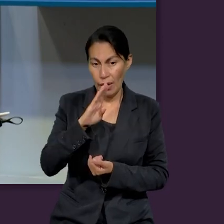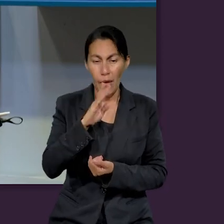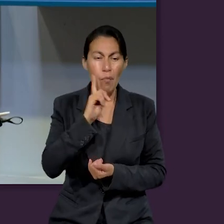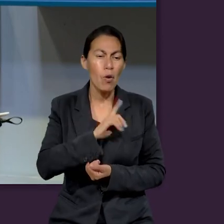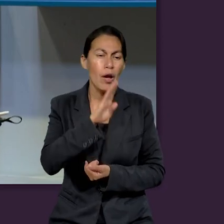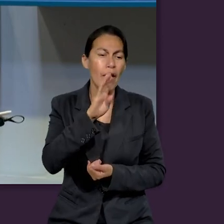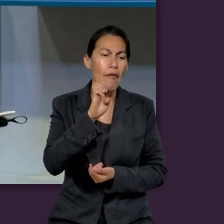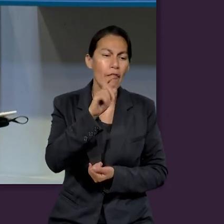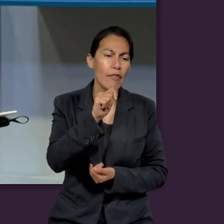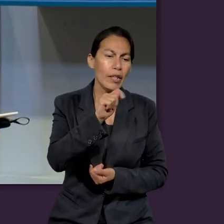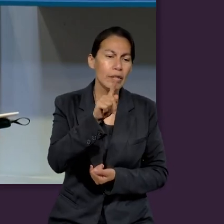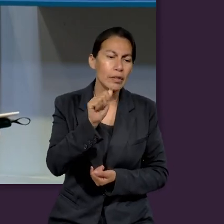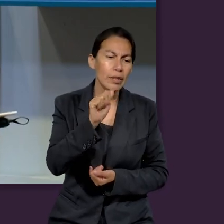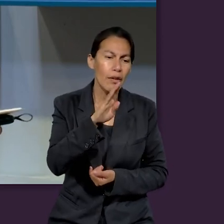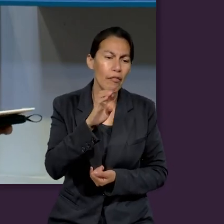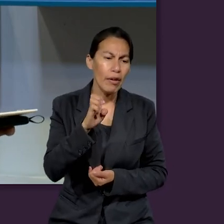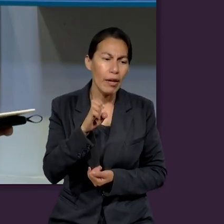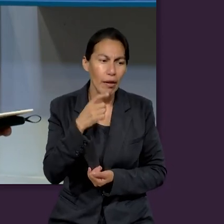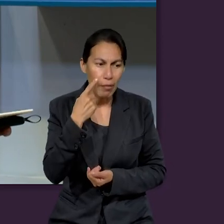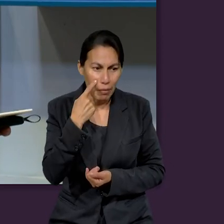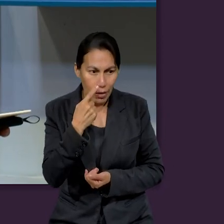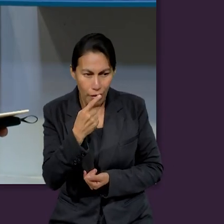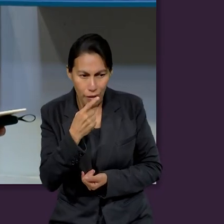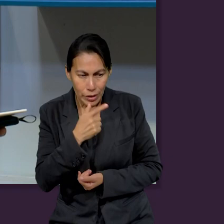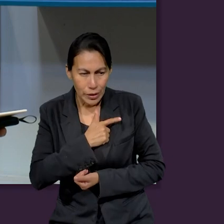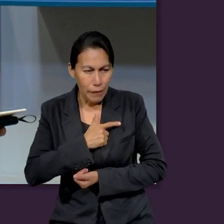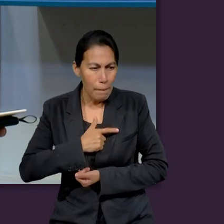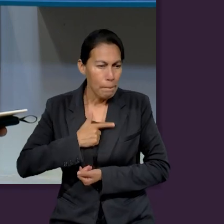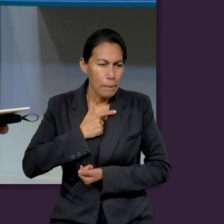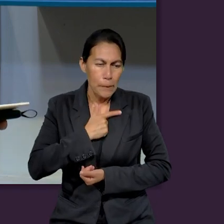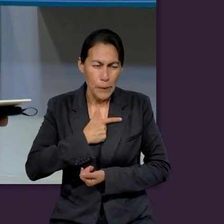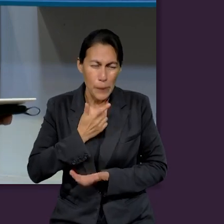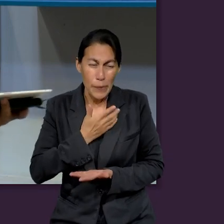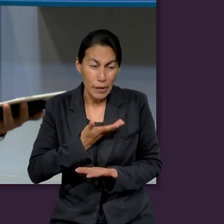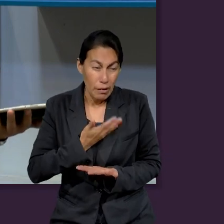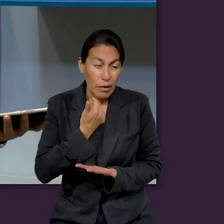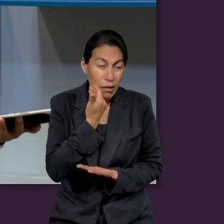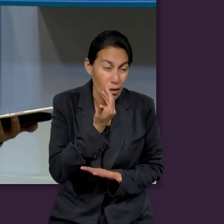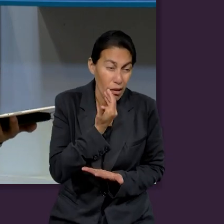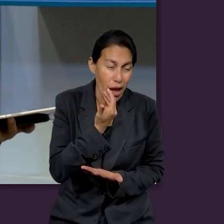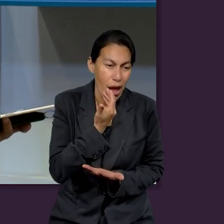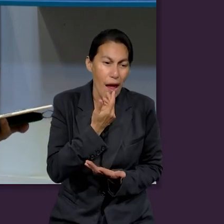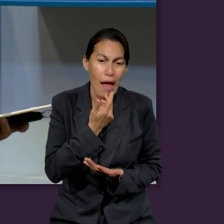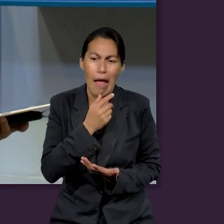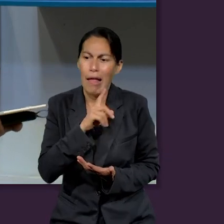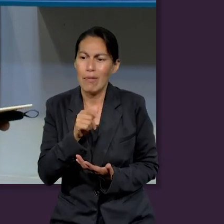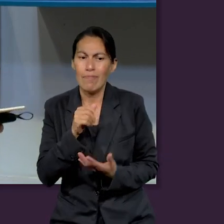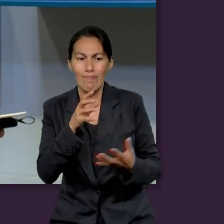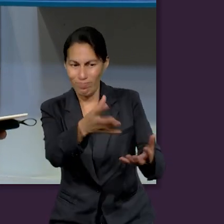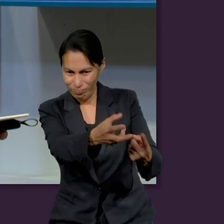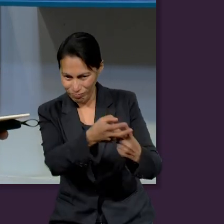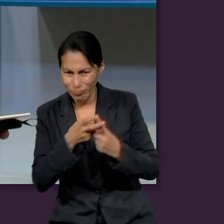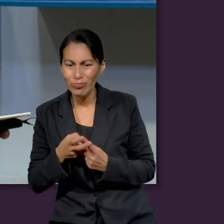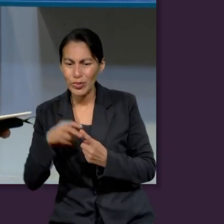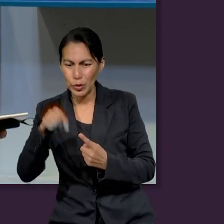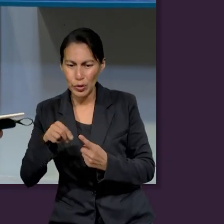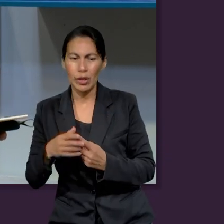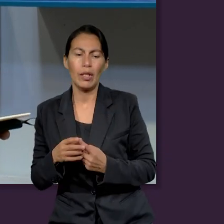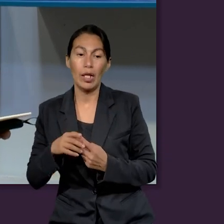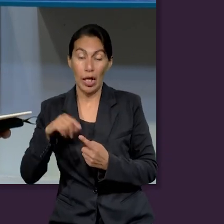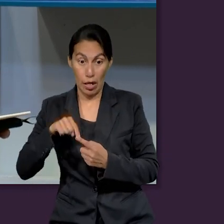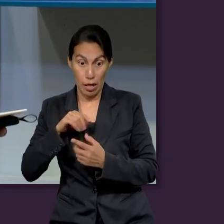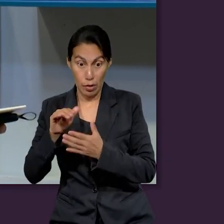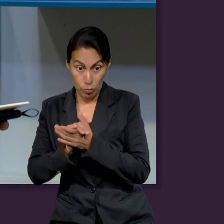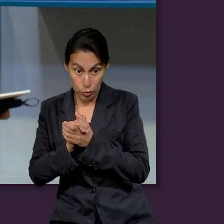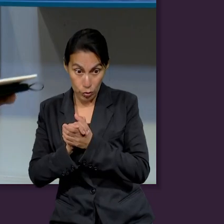Bethsabé. Después fue y la tomó, no le pertenecía. Después mandó incluso, por así decirlo, a matar directamente a